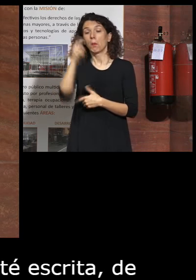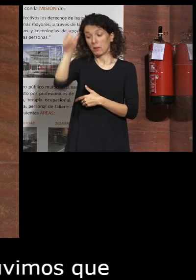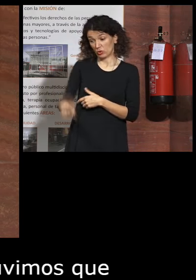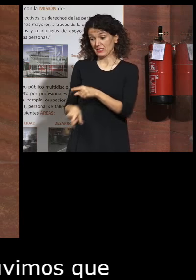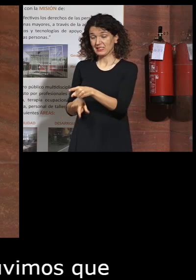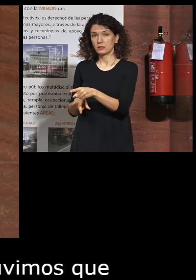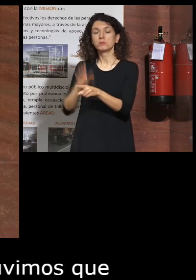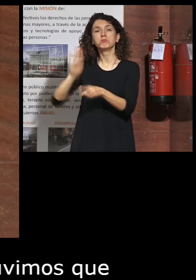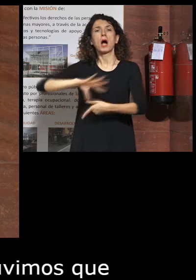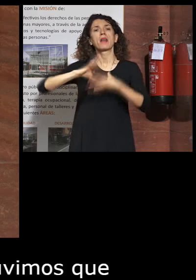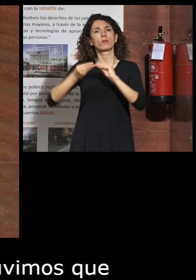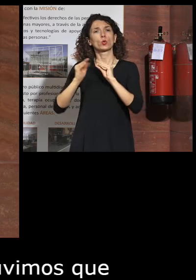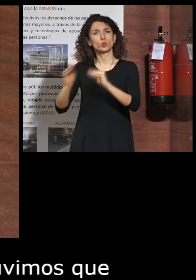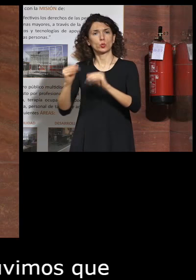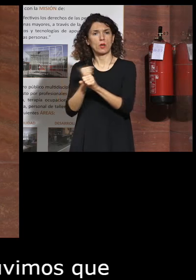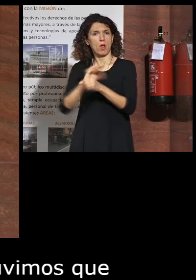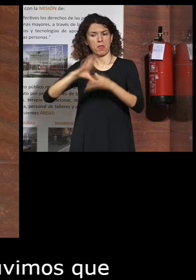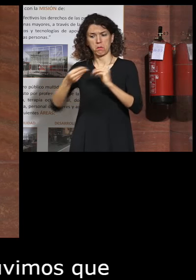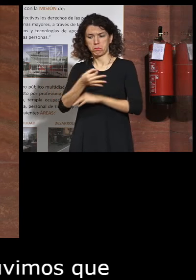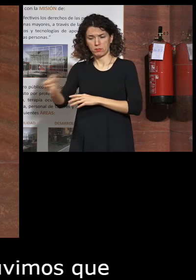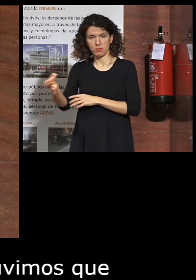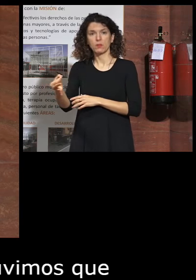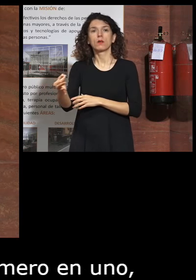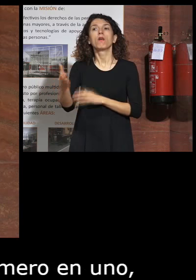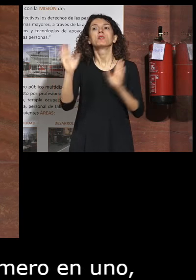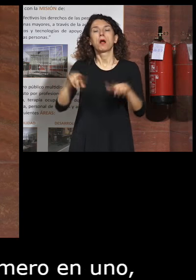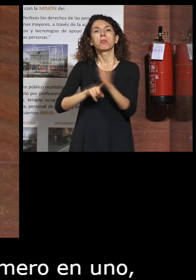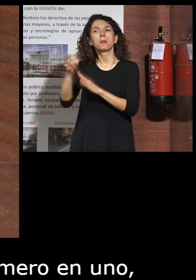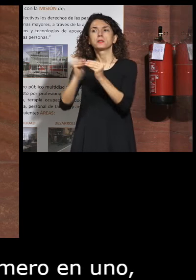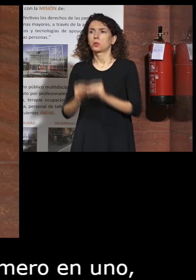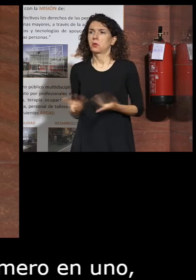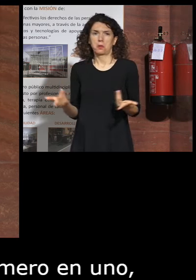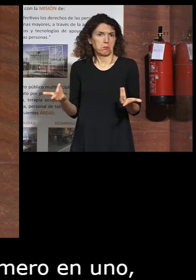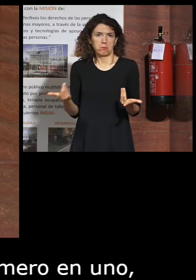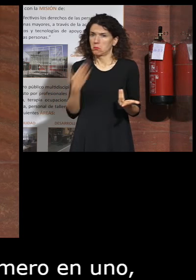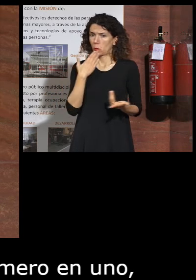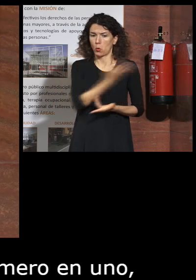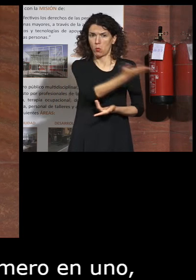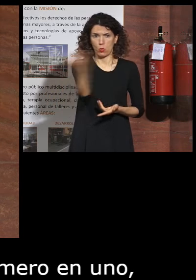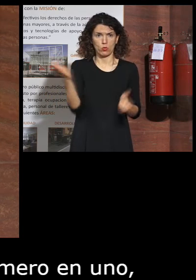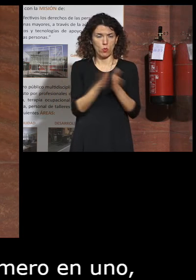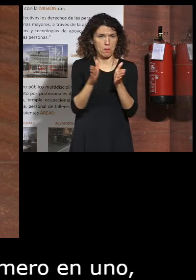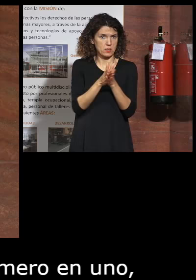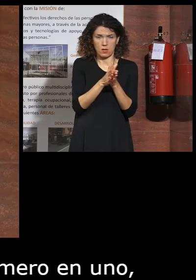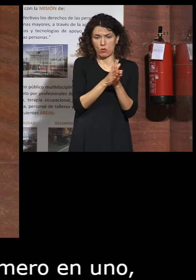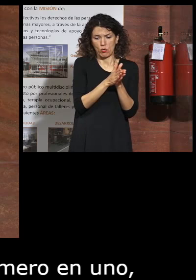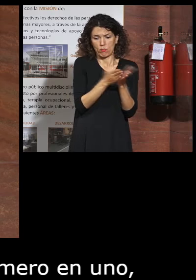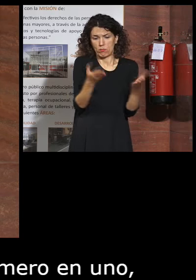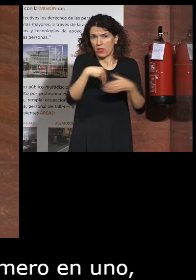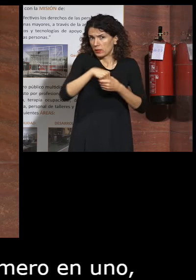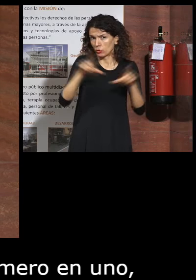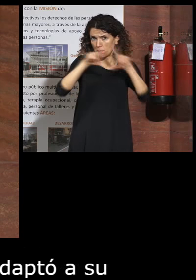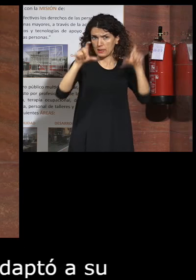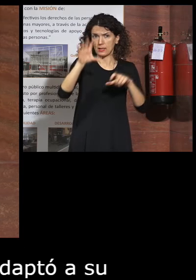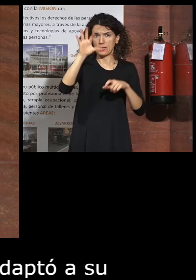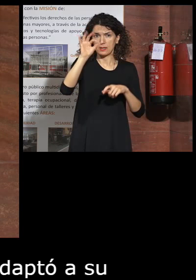se adaptó a su a su trabajo y lo desarrollaba como decía antes como el resto de compañeros de serie media